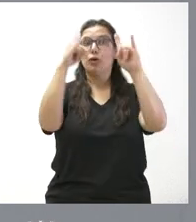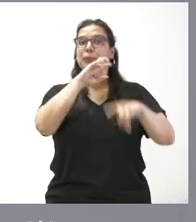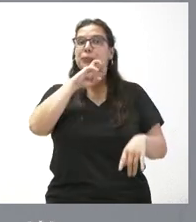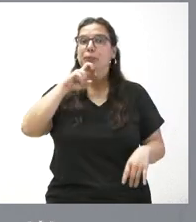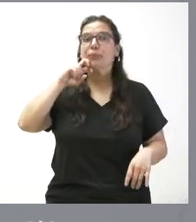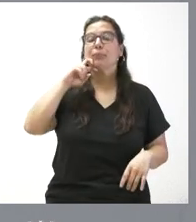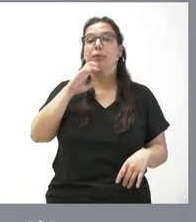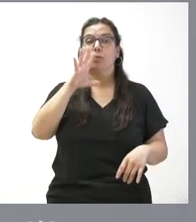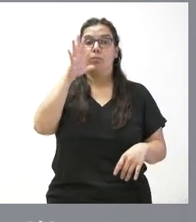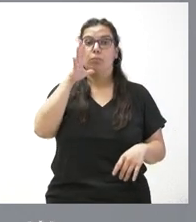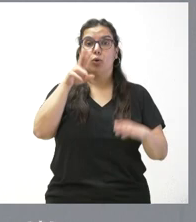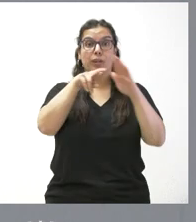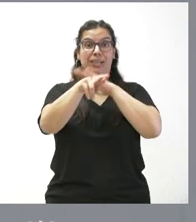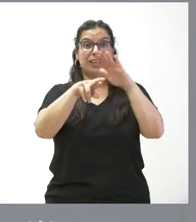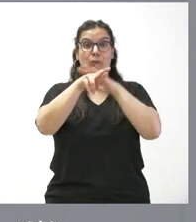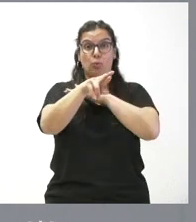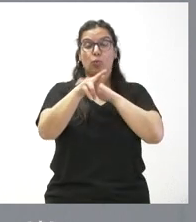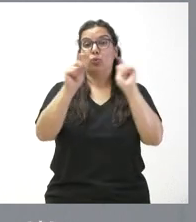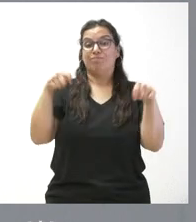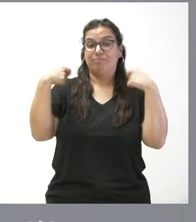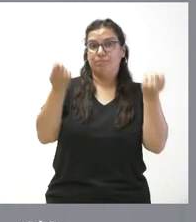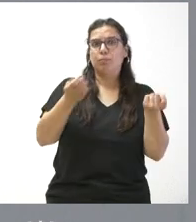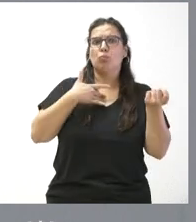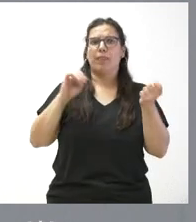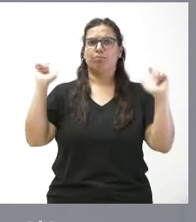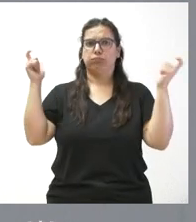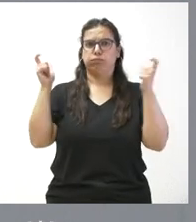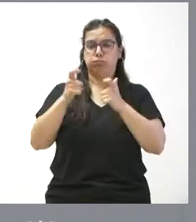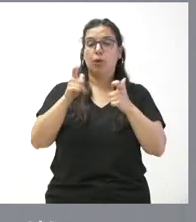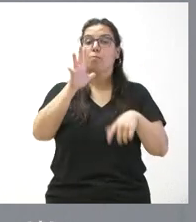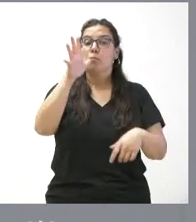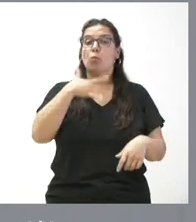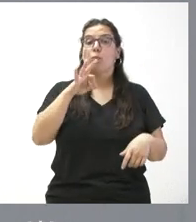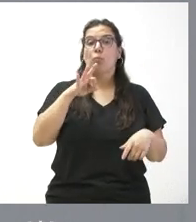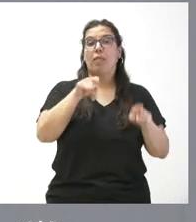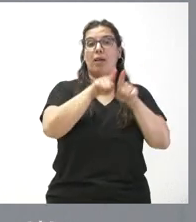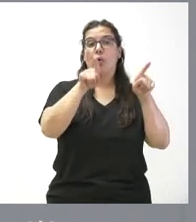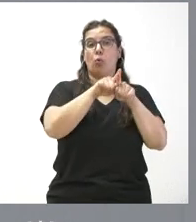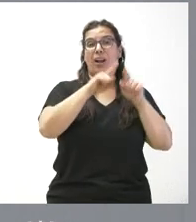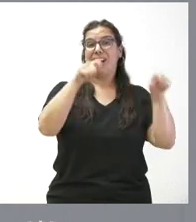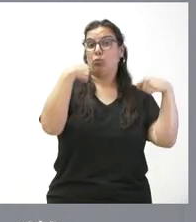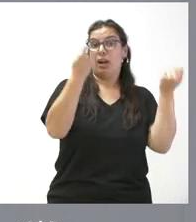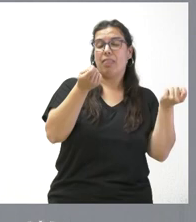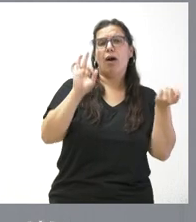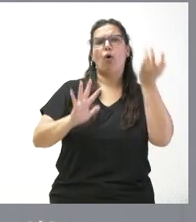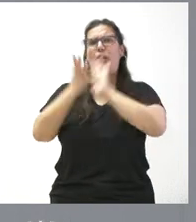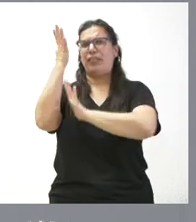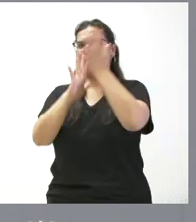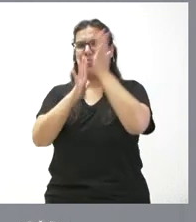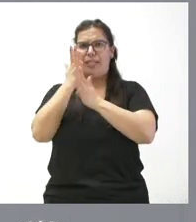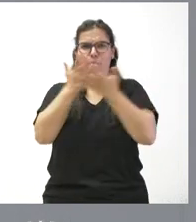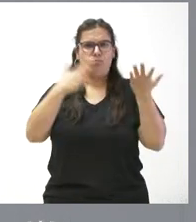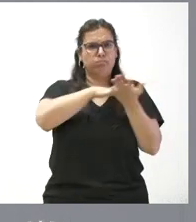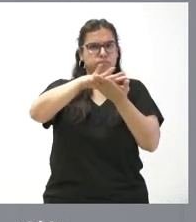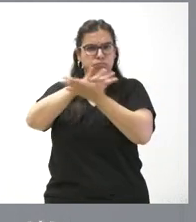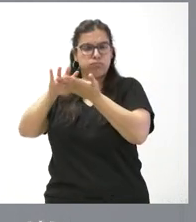la amenaza de pérdida de recursos genéticos en nuestra comunidad, tanto por la posibilidad de catástrofes naturales como por grandes incendios. Y